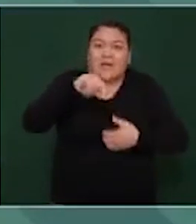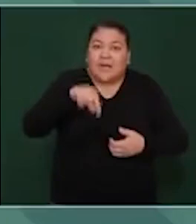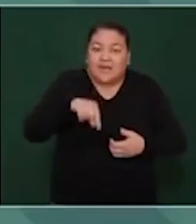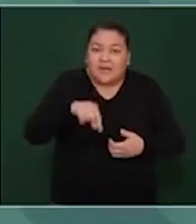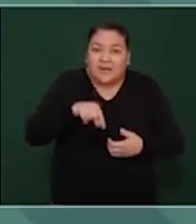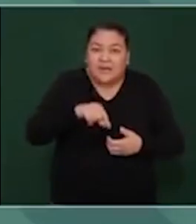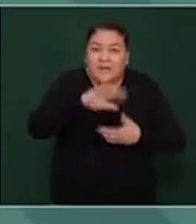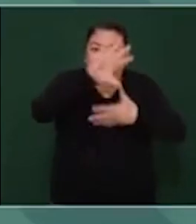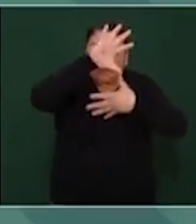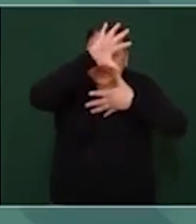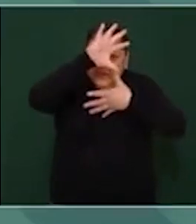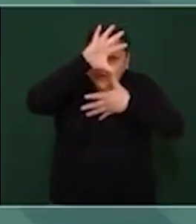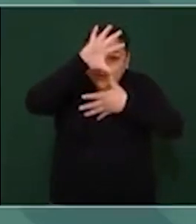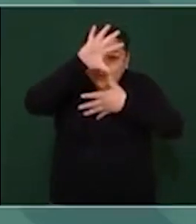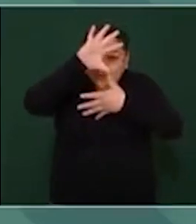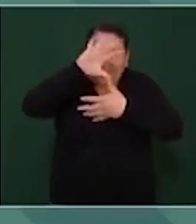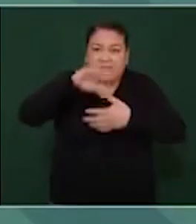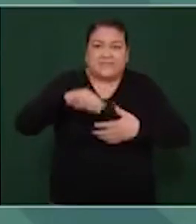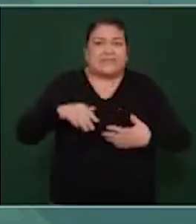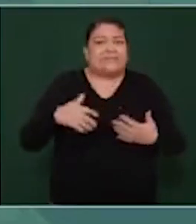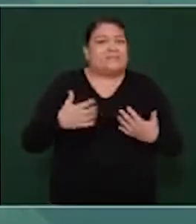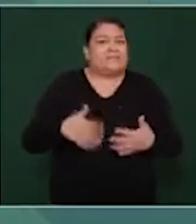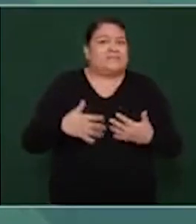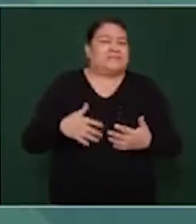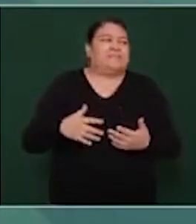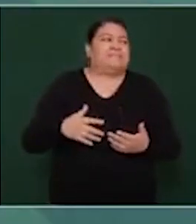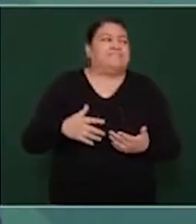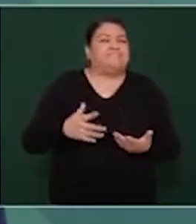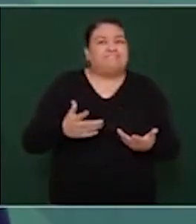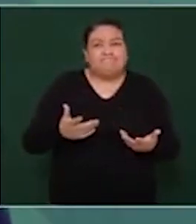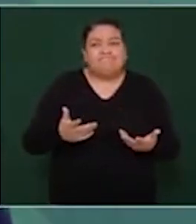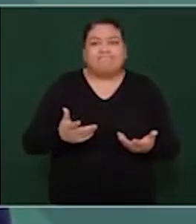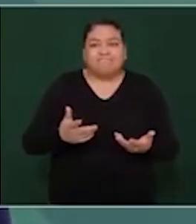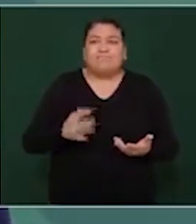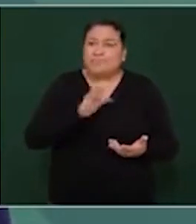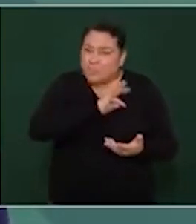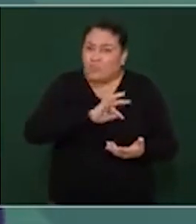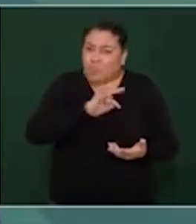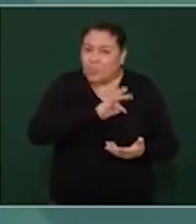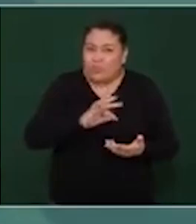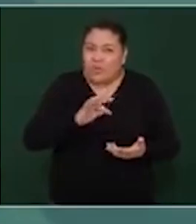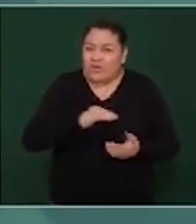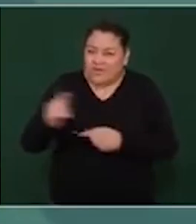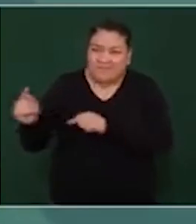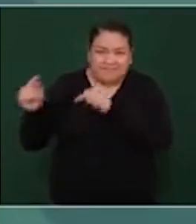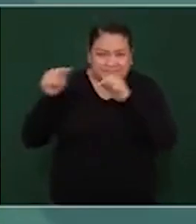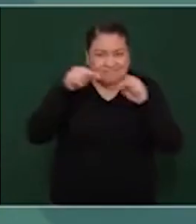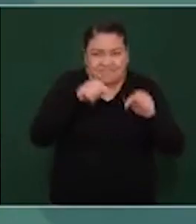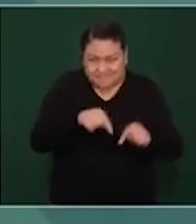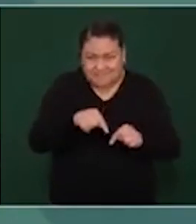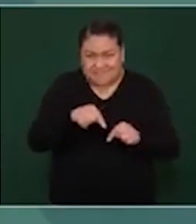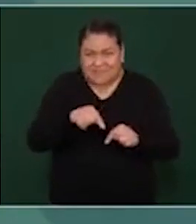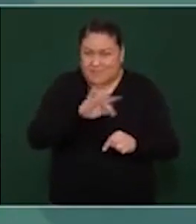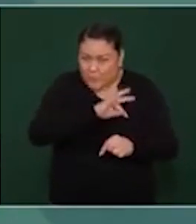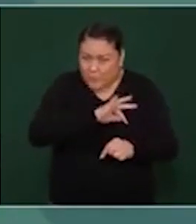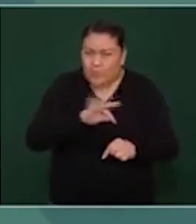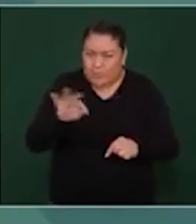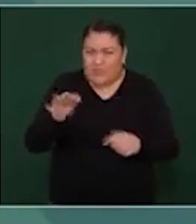importante y